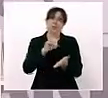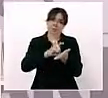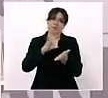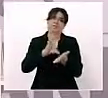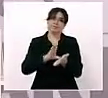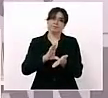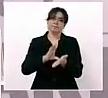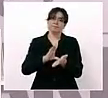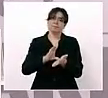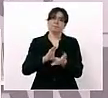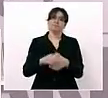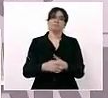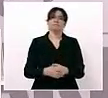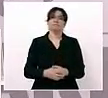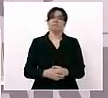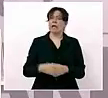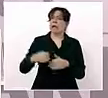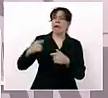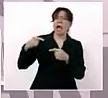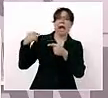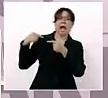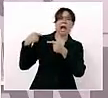llevó a que hace unos días